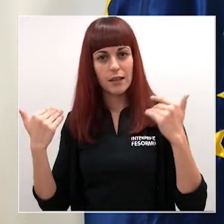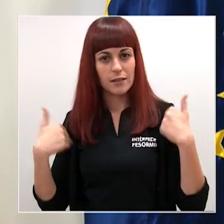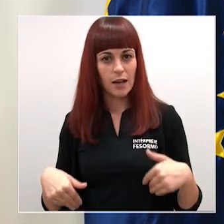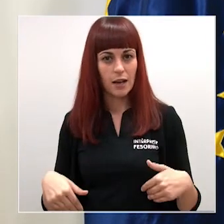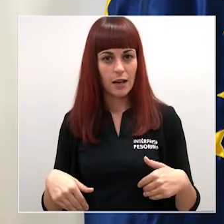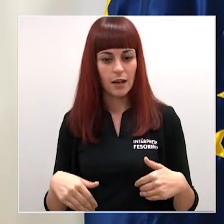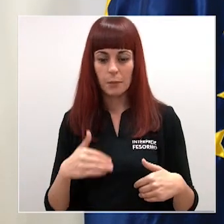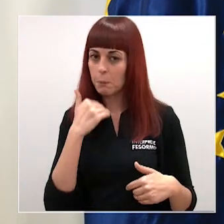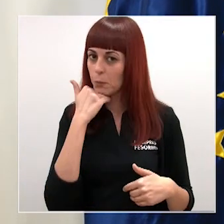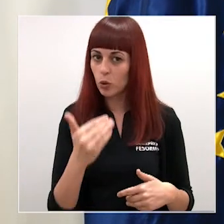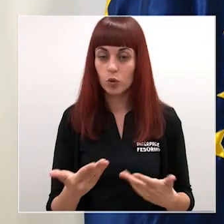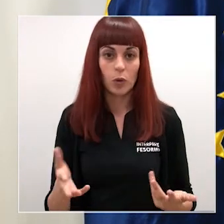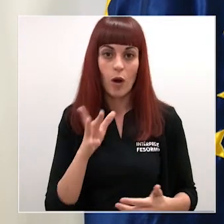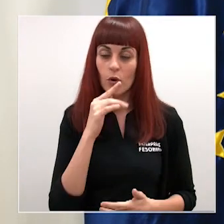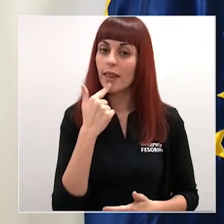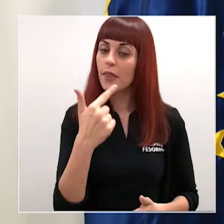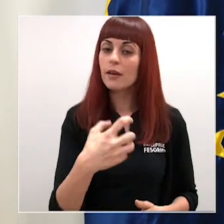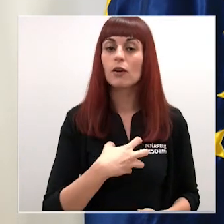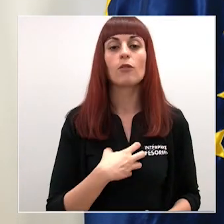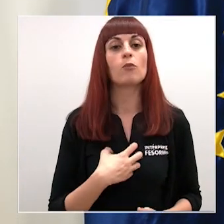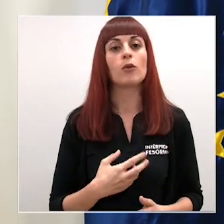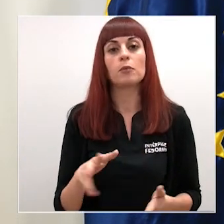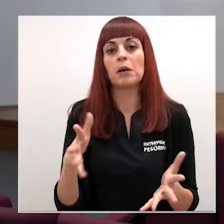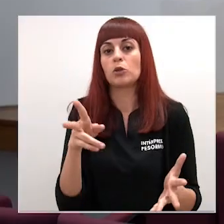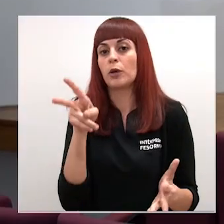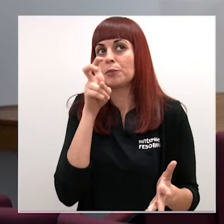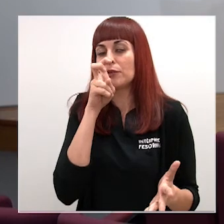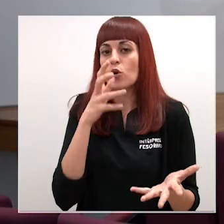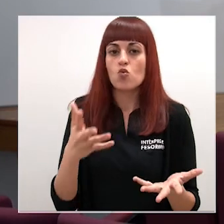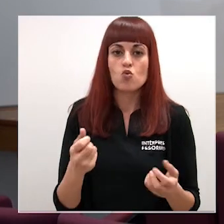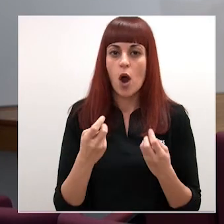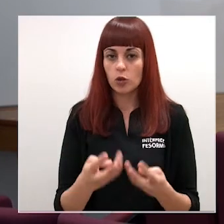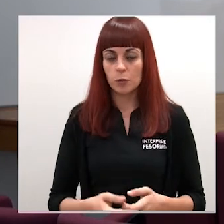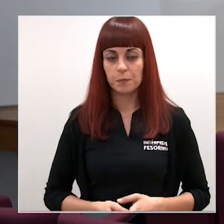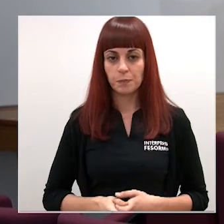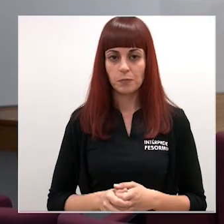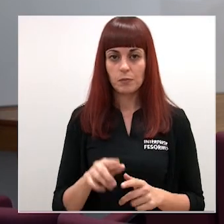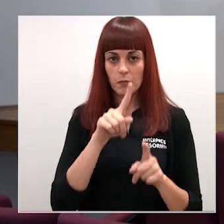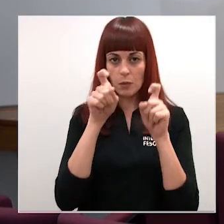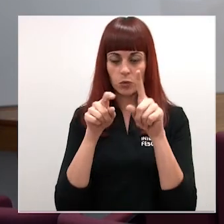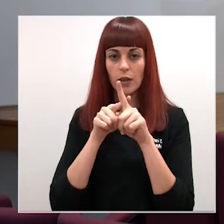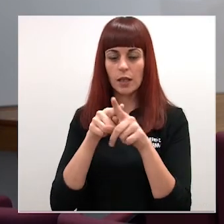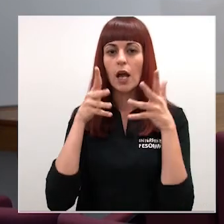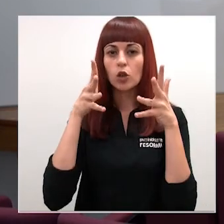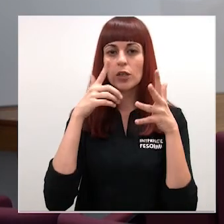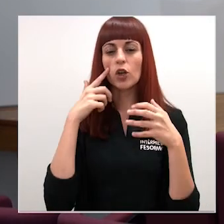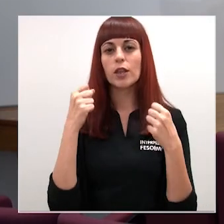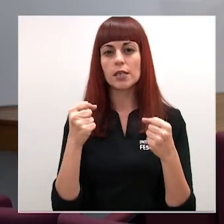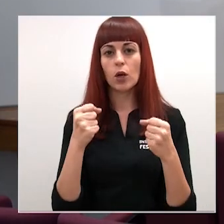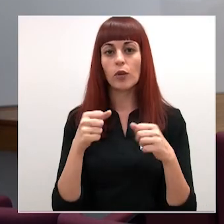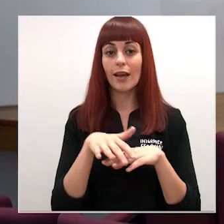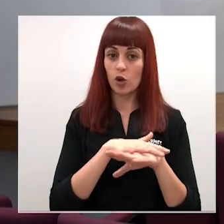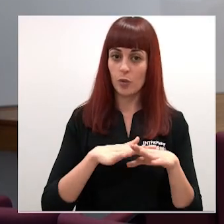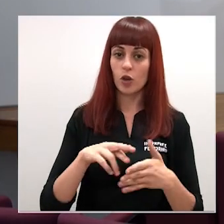cuanto antes ¿no? pero ahora mismo no puedo decir una estimación Pregunta para el consejero de salud del diario La Verdad el gobierno